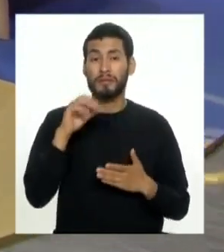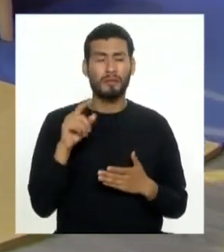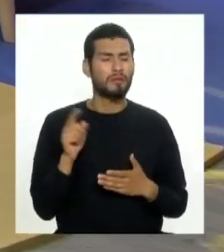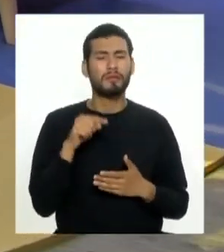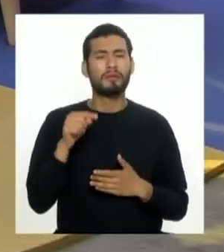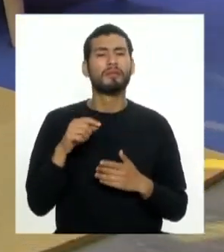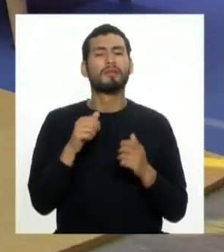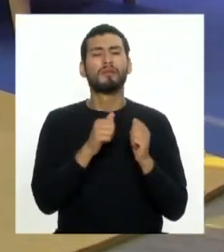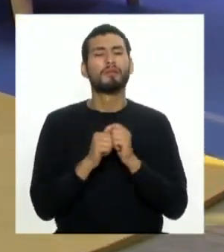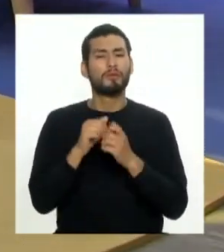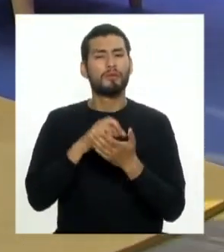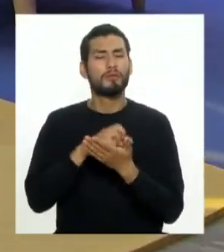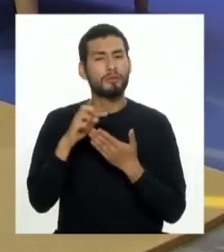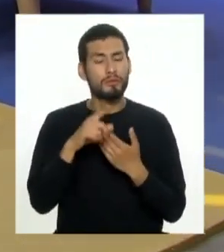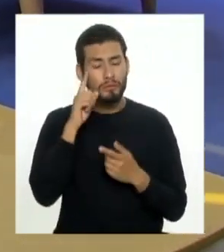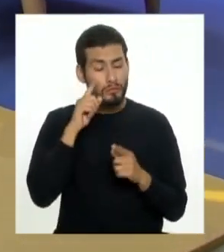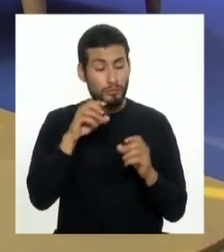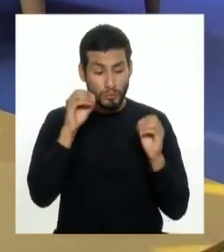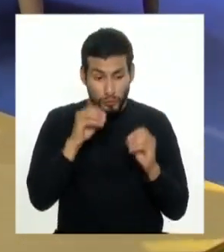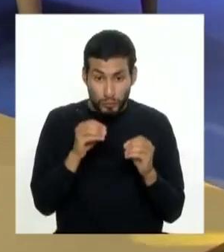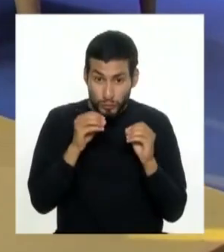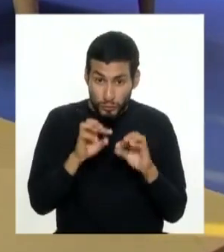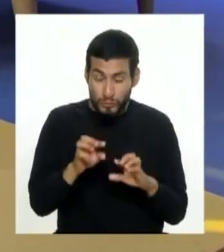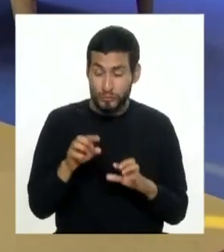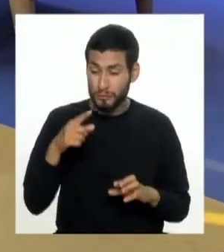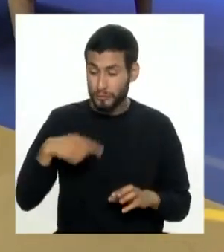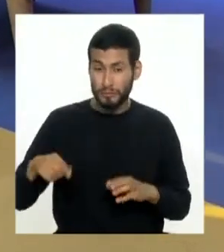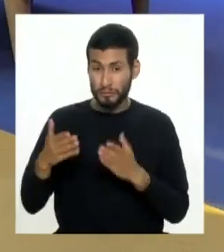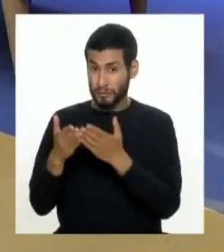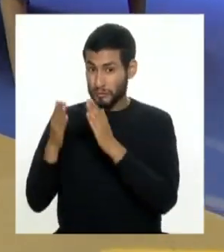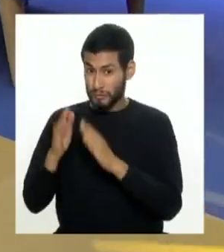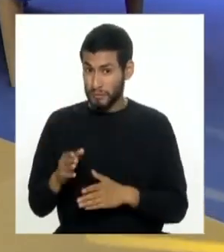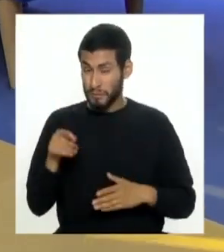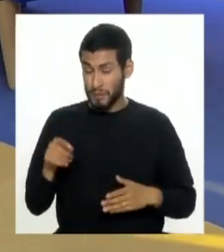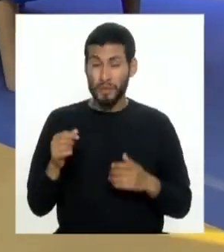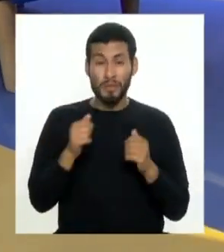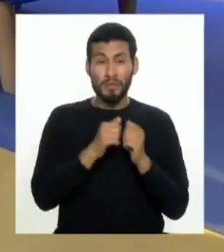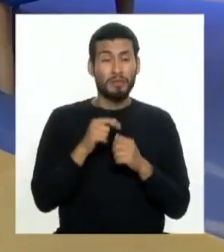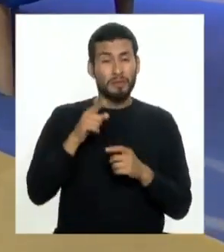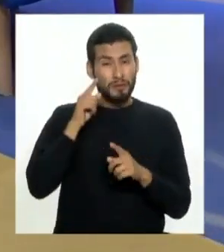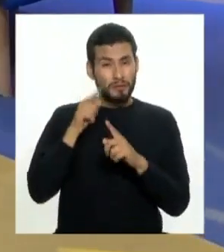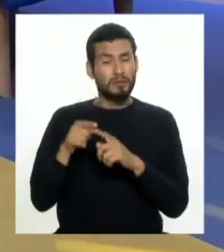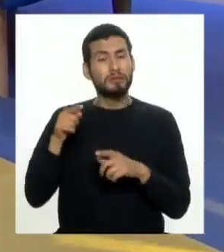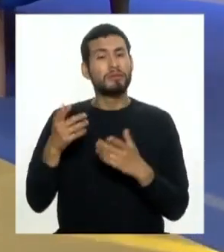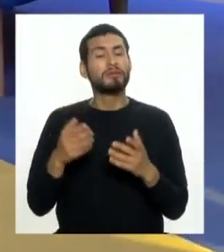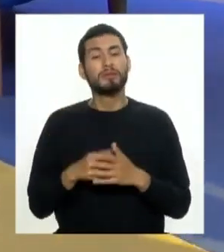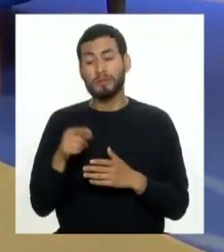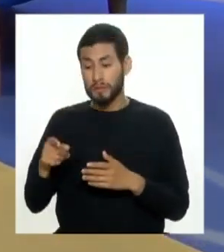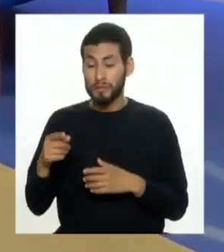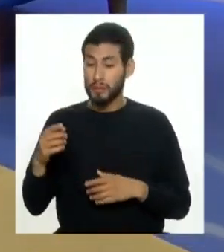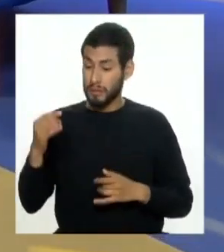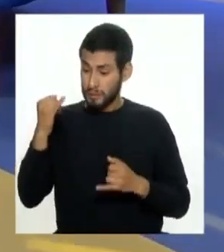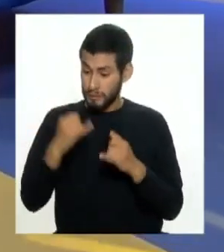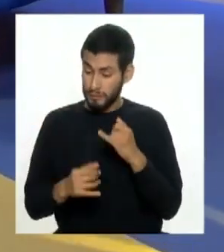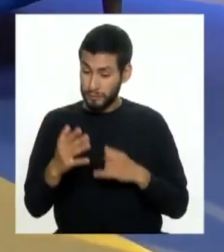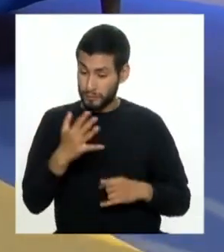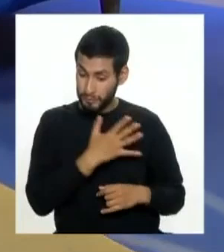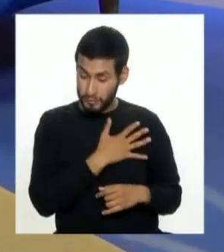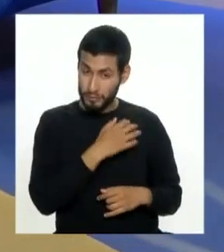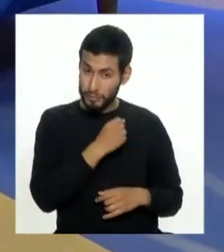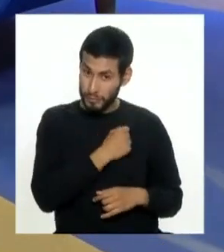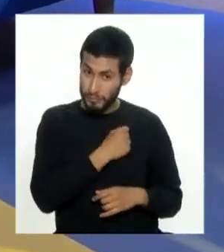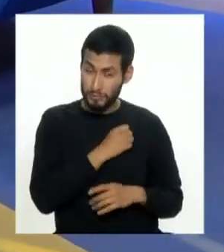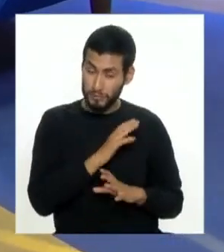programa Juntos hace es busca oportunidades para que estos estudiantes porque el programa Juntos llega hasta que nuestro estudiante termina quinto de